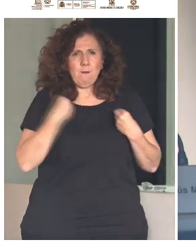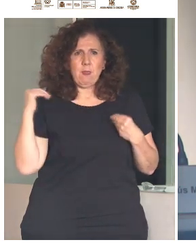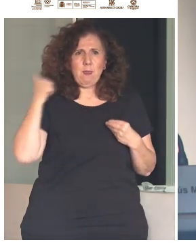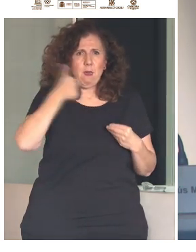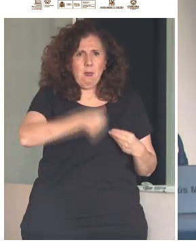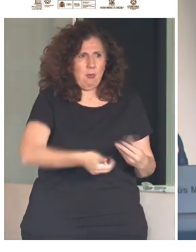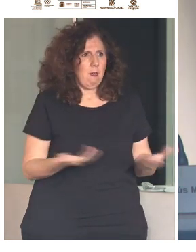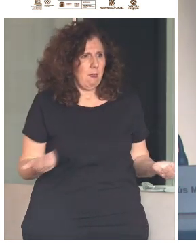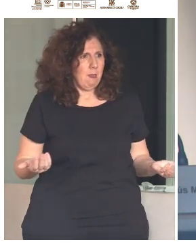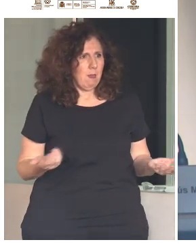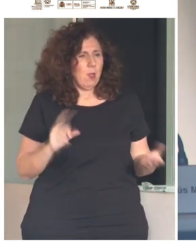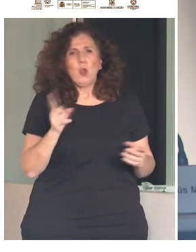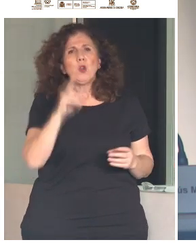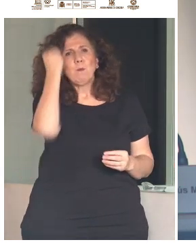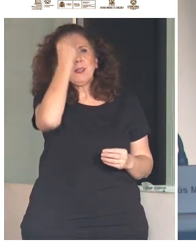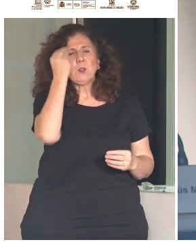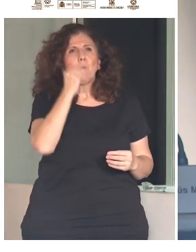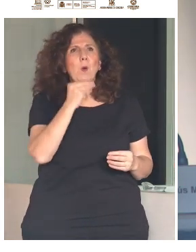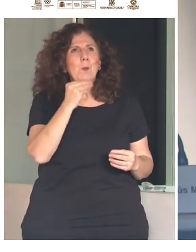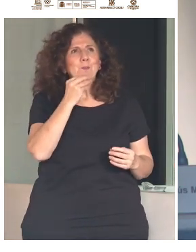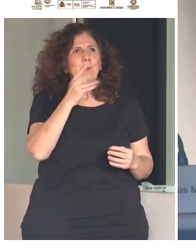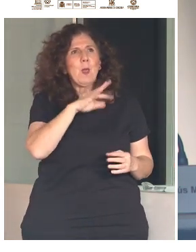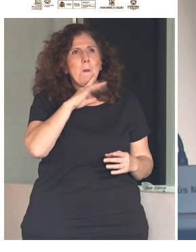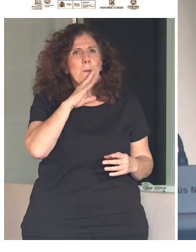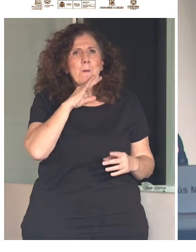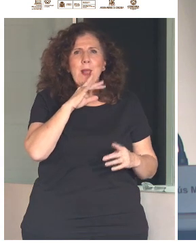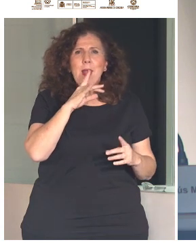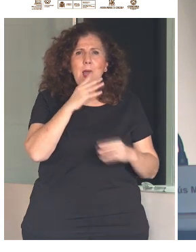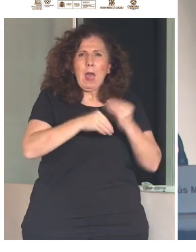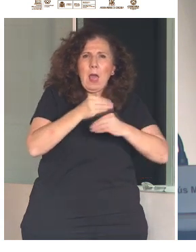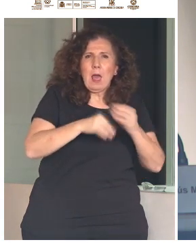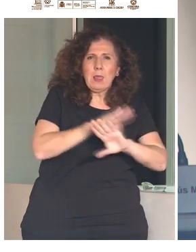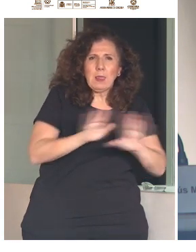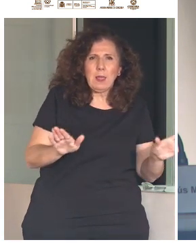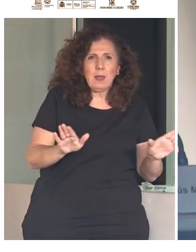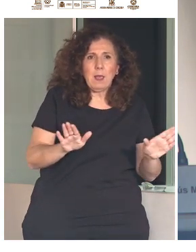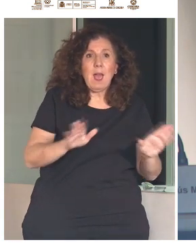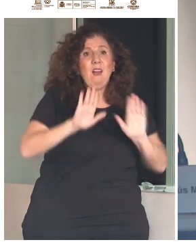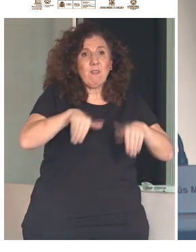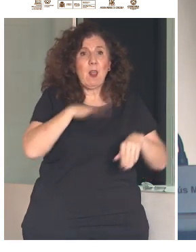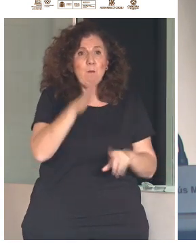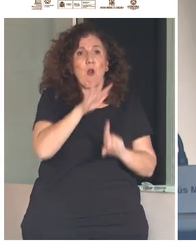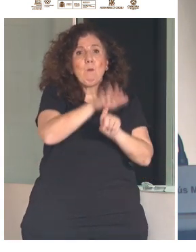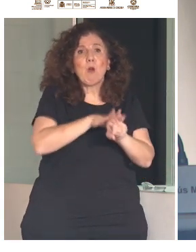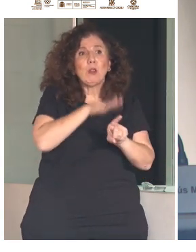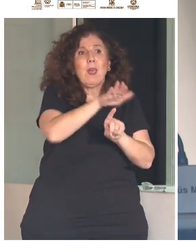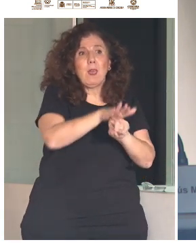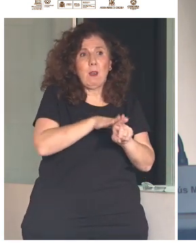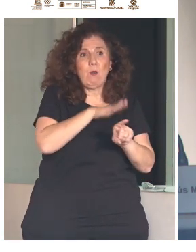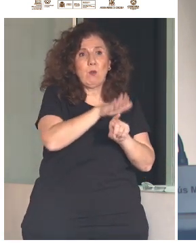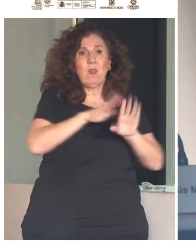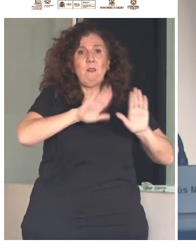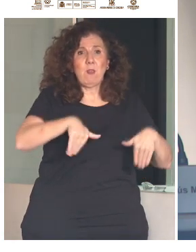intenciones, sino que este afán que se ha tenido por protegernos, lo que se ha conseguido es apartarnos de la vida en común